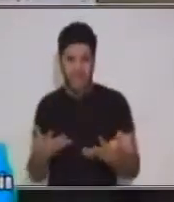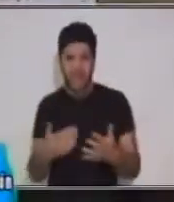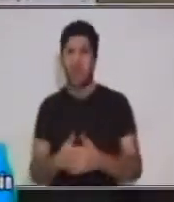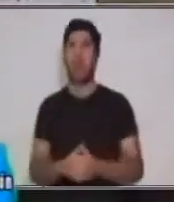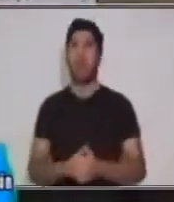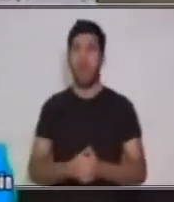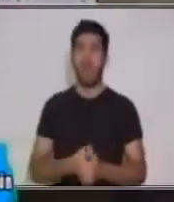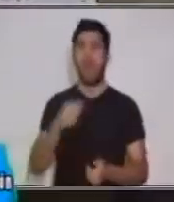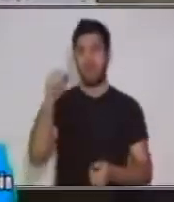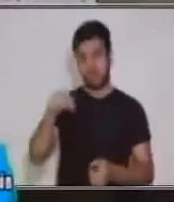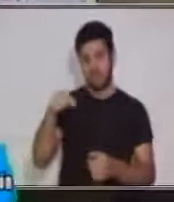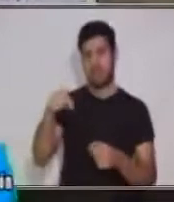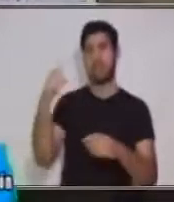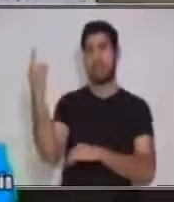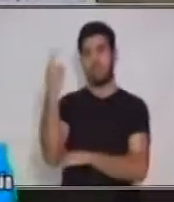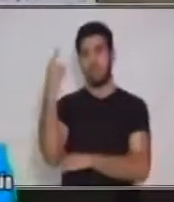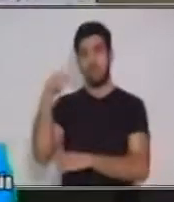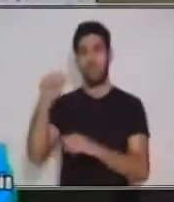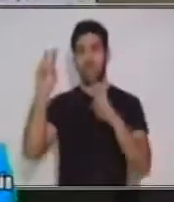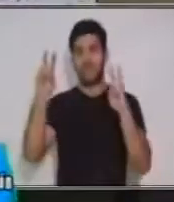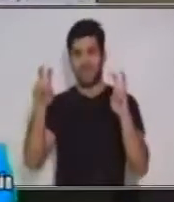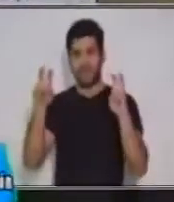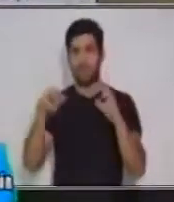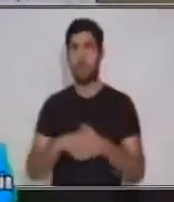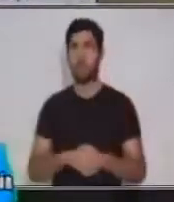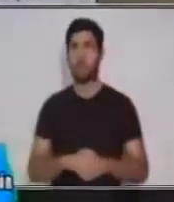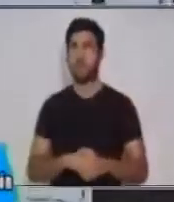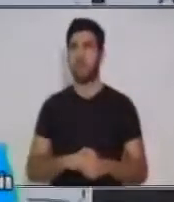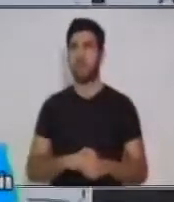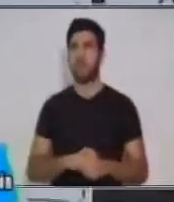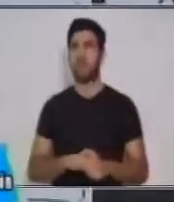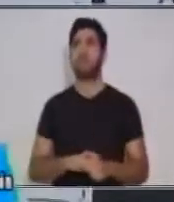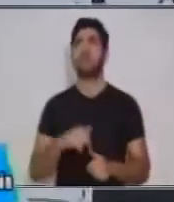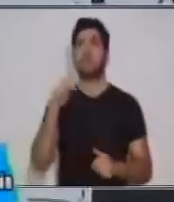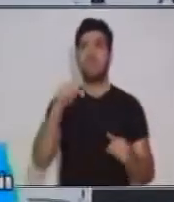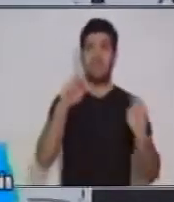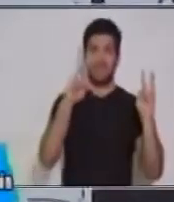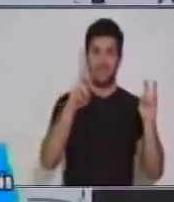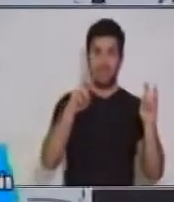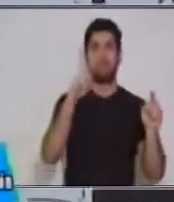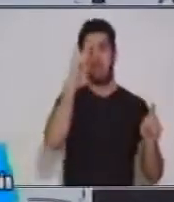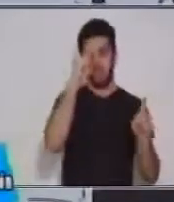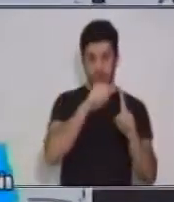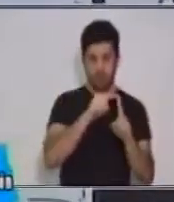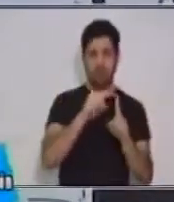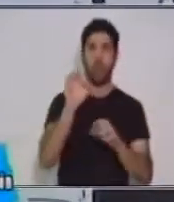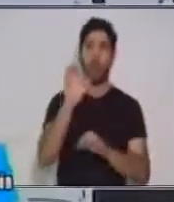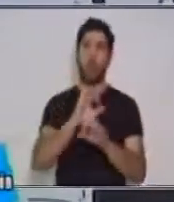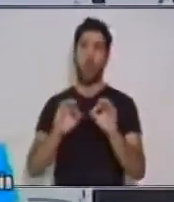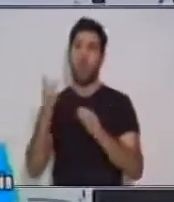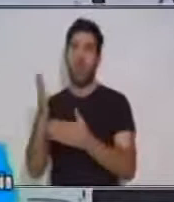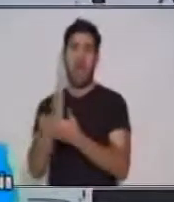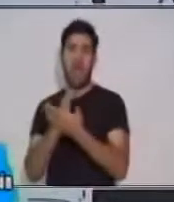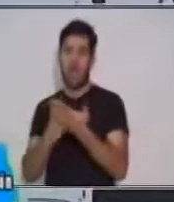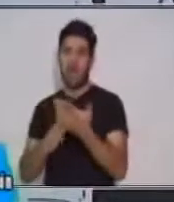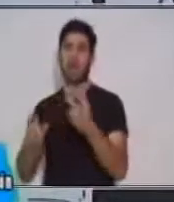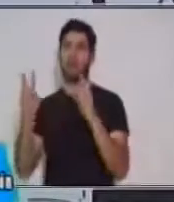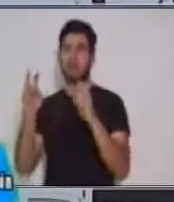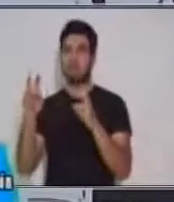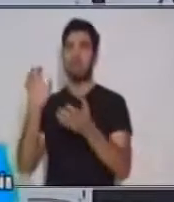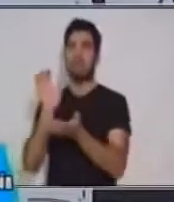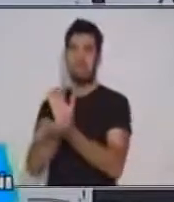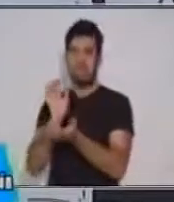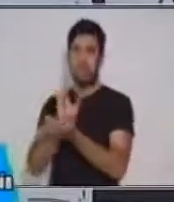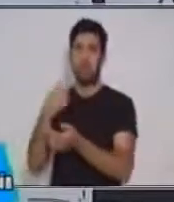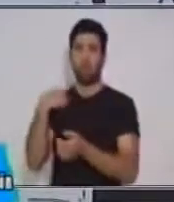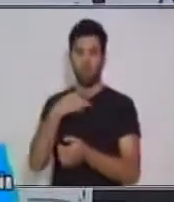debe tener este tema y debe ser ya sea un tema definido, un fenómeno, un propósito y el alcance esperado que